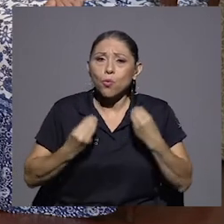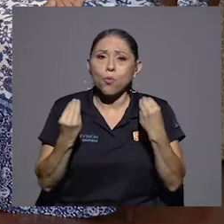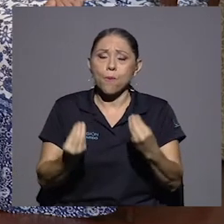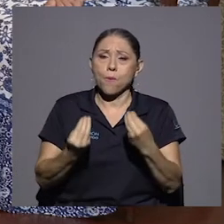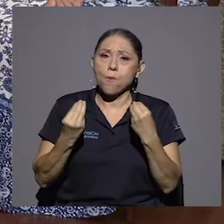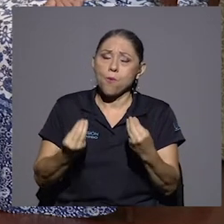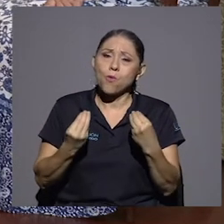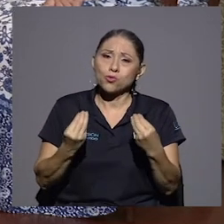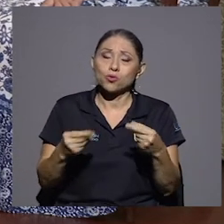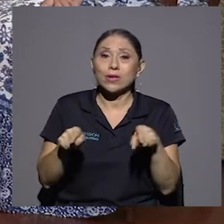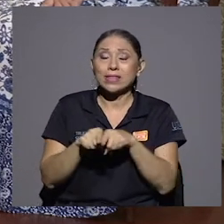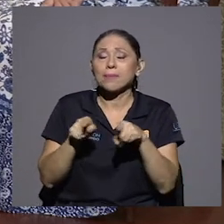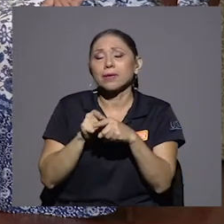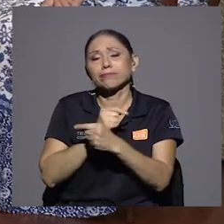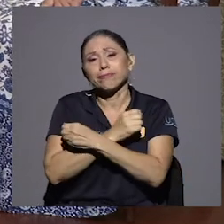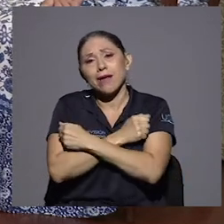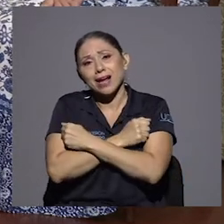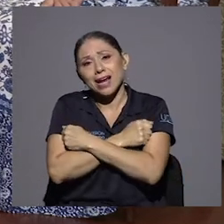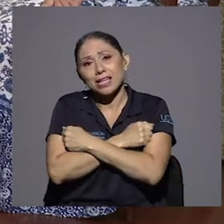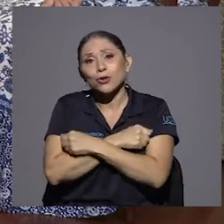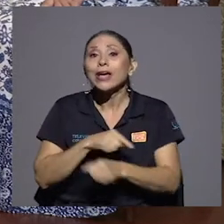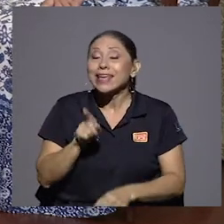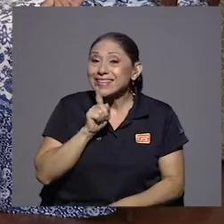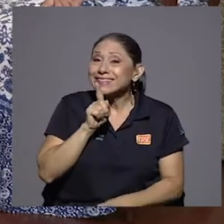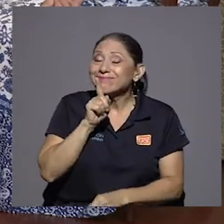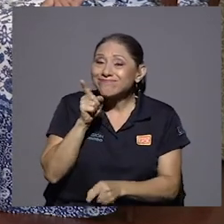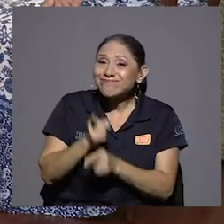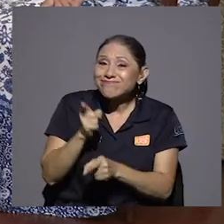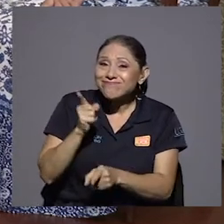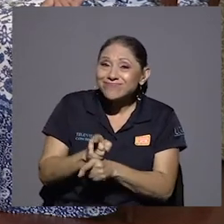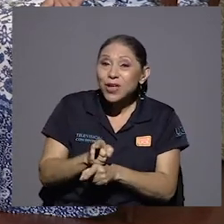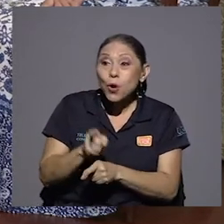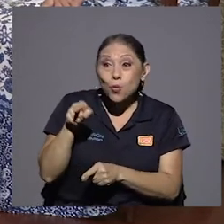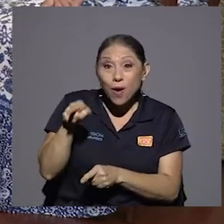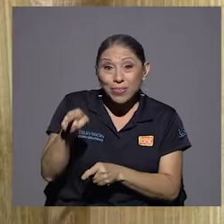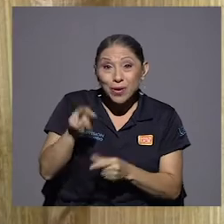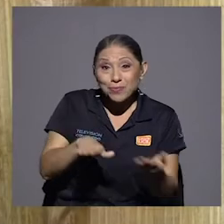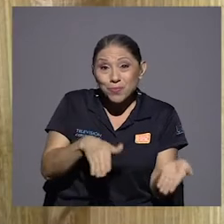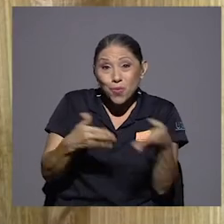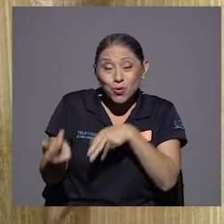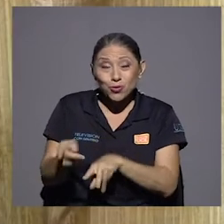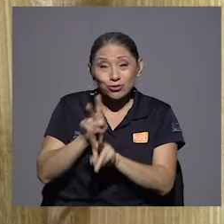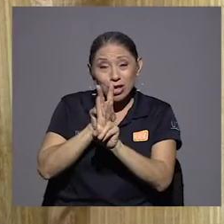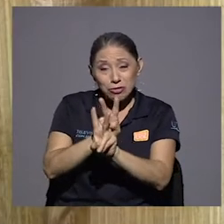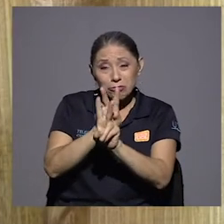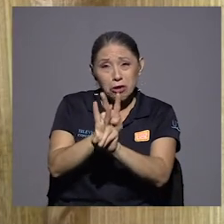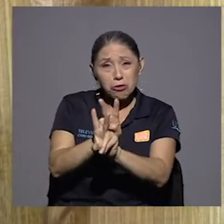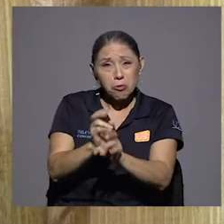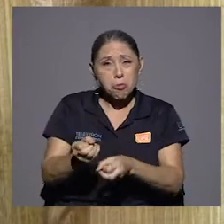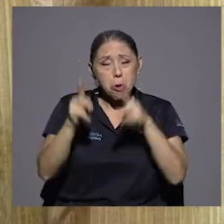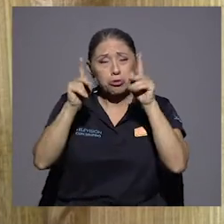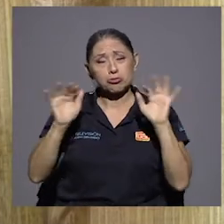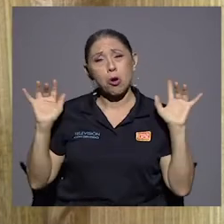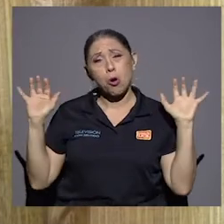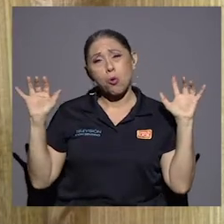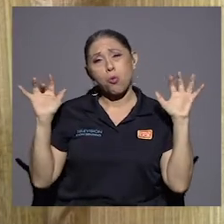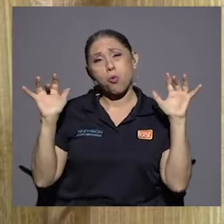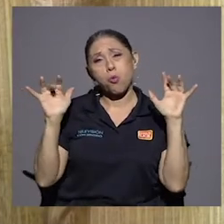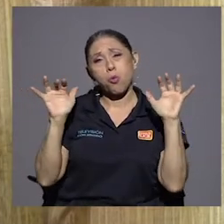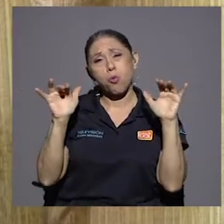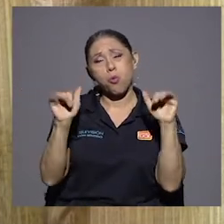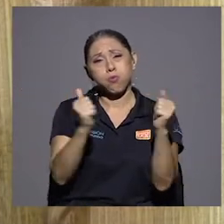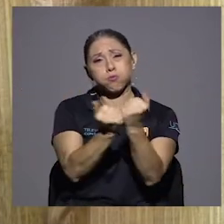dice Rolando Leclerc, y el entierro usted tiene toda la relación, ese sepelio fue algo en el que Costa Rica se volvió y le